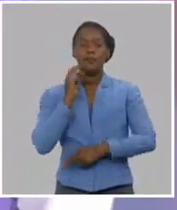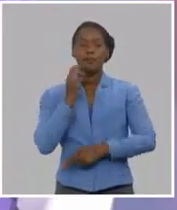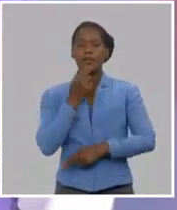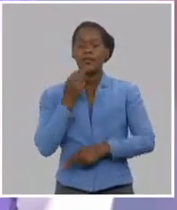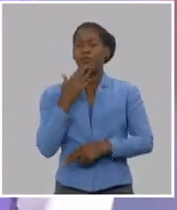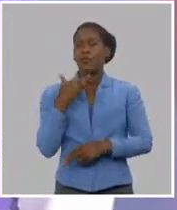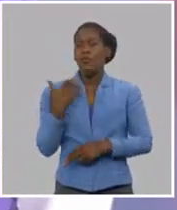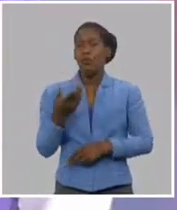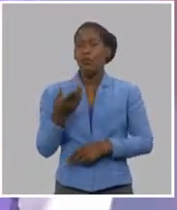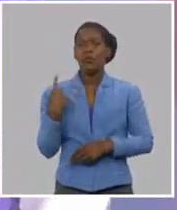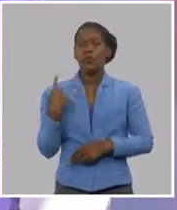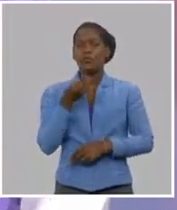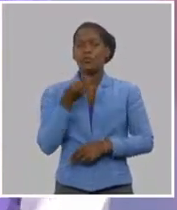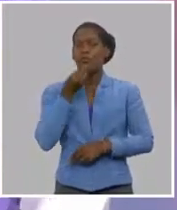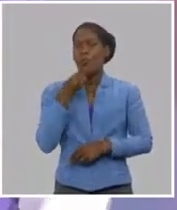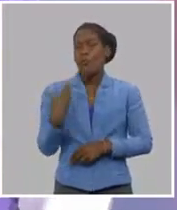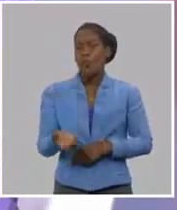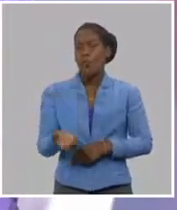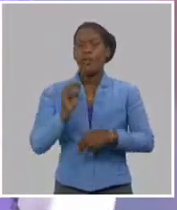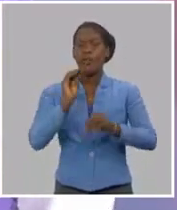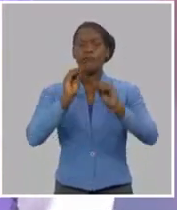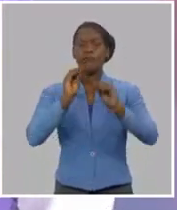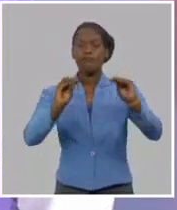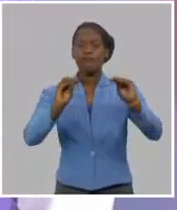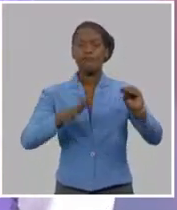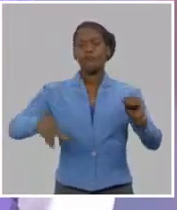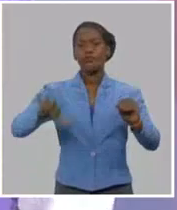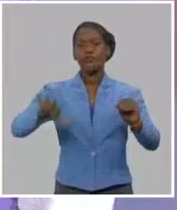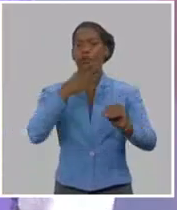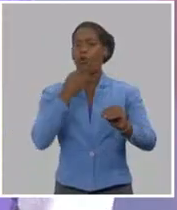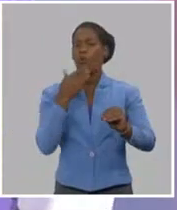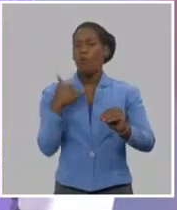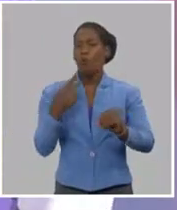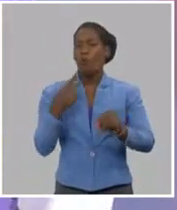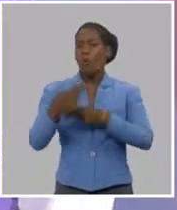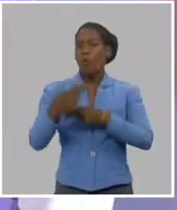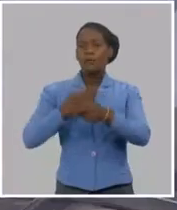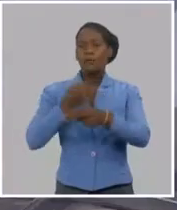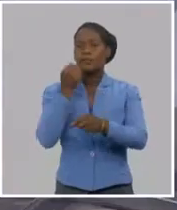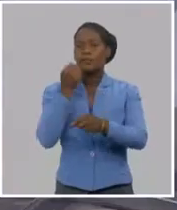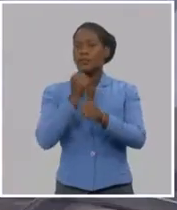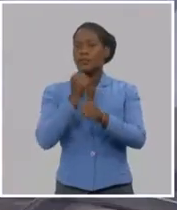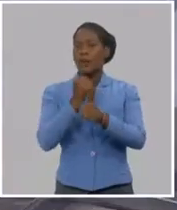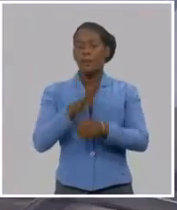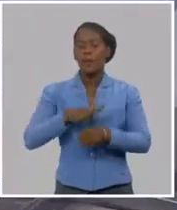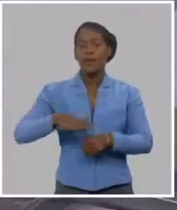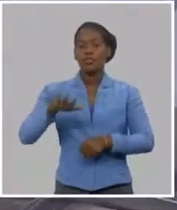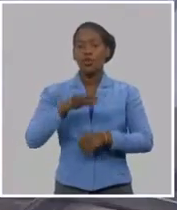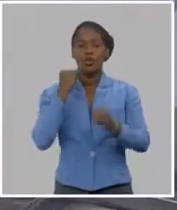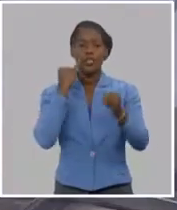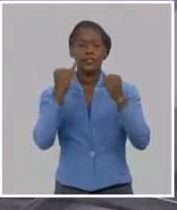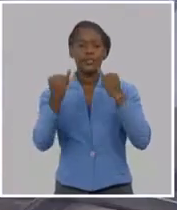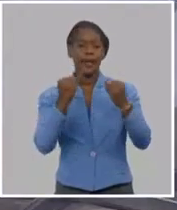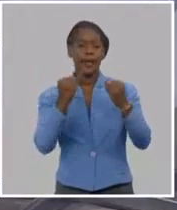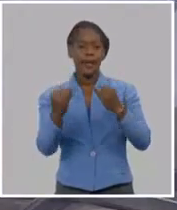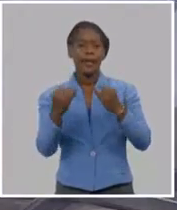y atraparlos. ¿Cómo es ese trabajo en el Movimiento Juvenil Martiano? ¿Cómo se acercan a las nuevas tecnologías?